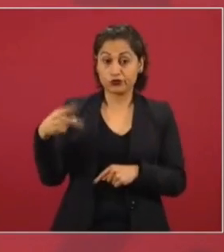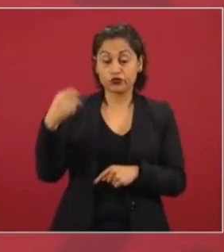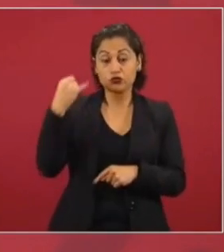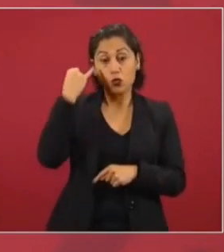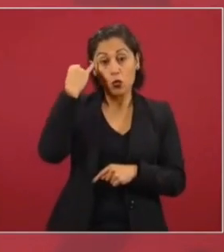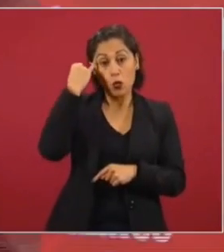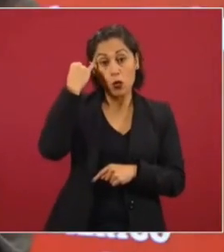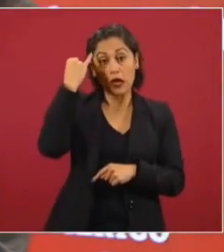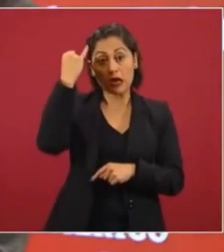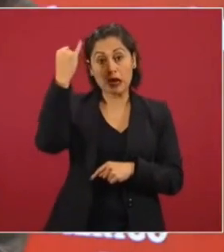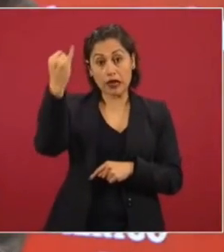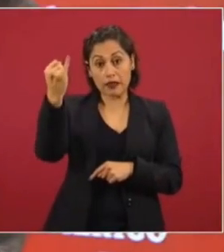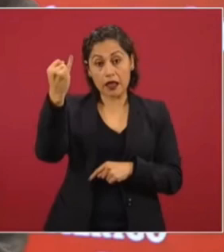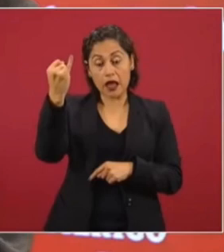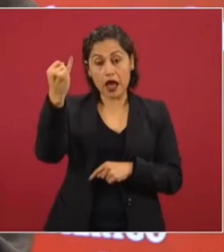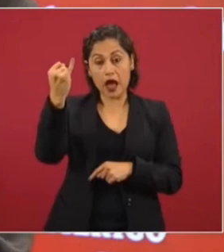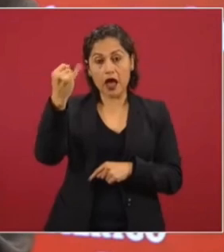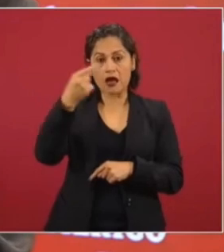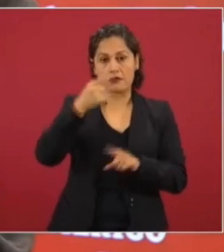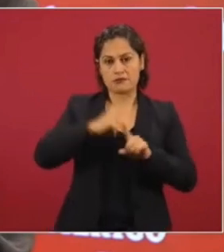combatimos,